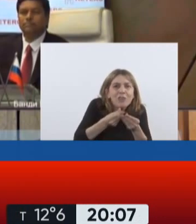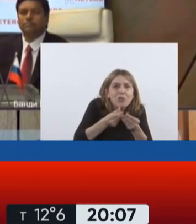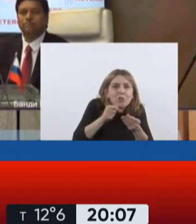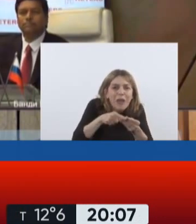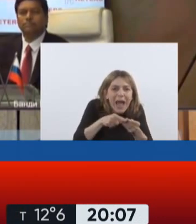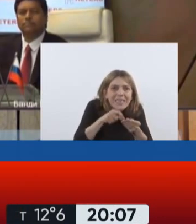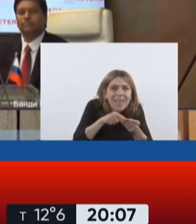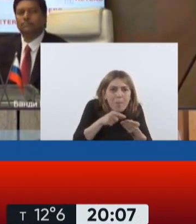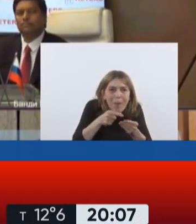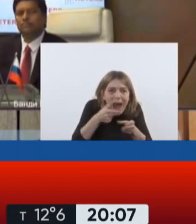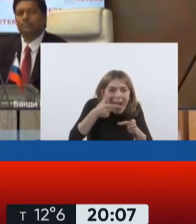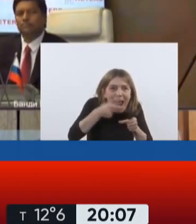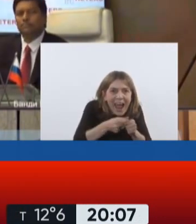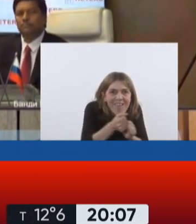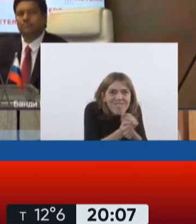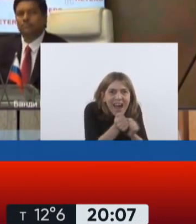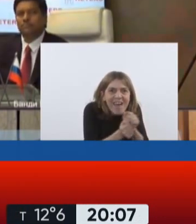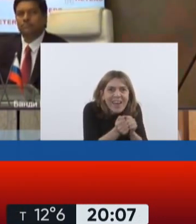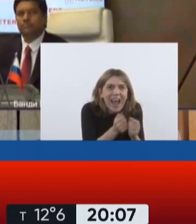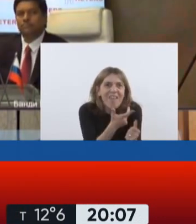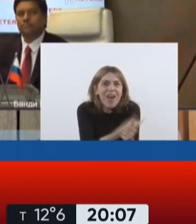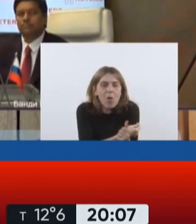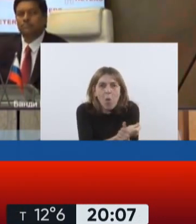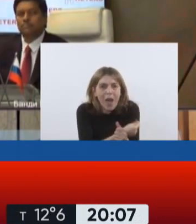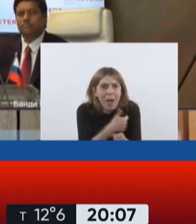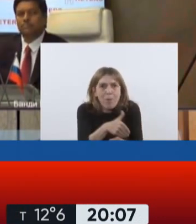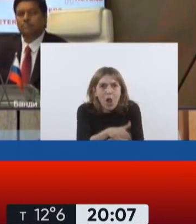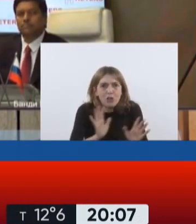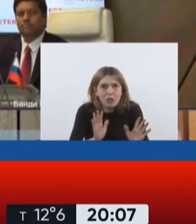principio activo para que empiece la producción en Argentina de inmediato.